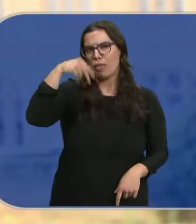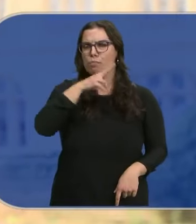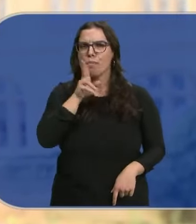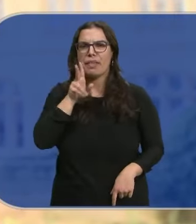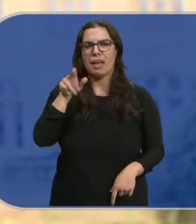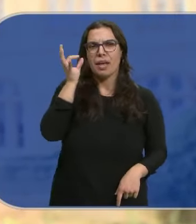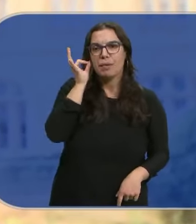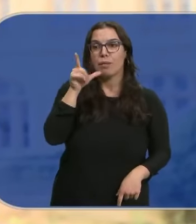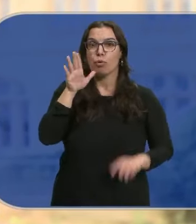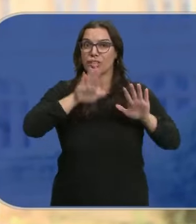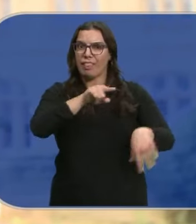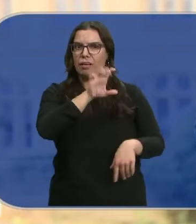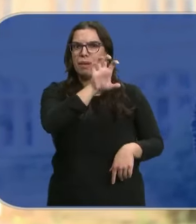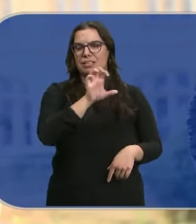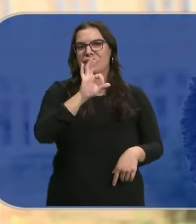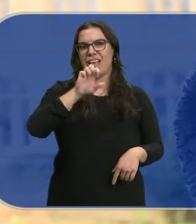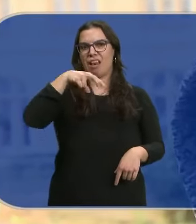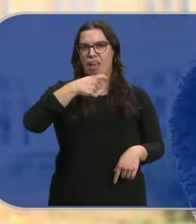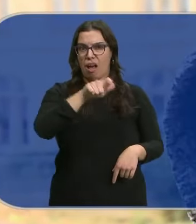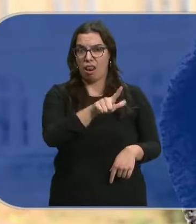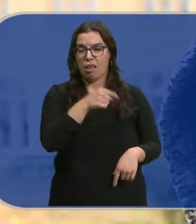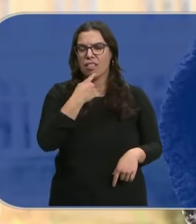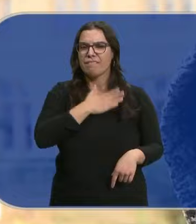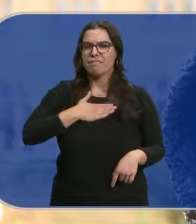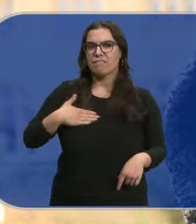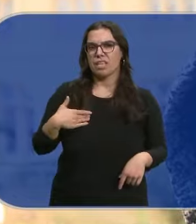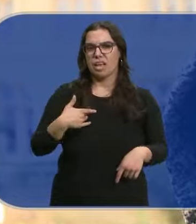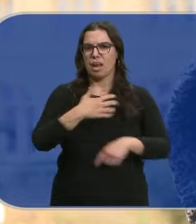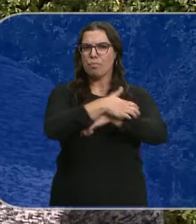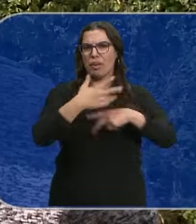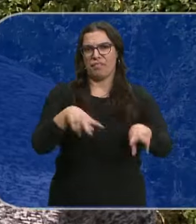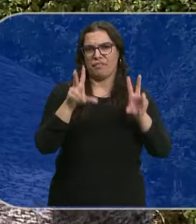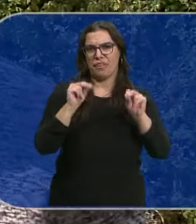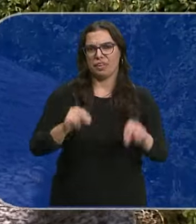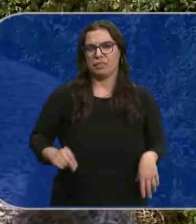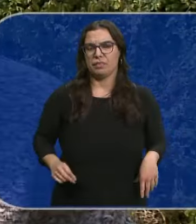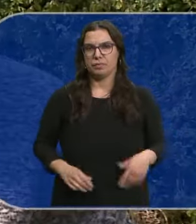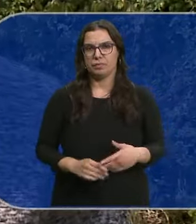por su madre y su hermana que siguen en Senegal, su país Le gustaría sacarlas de la pobreza